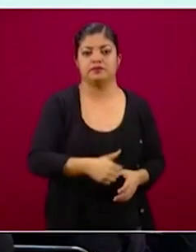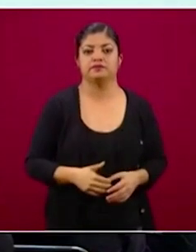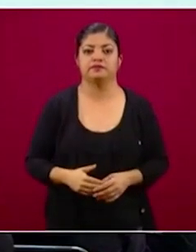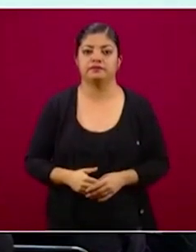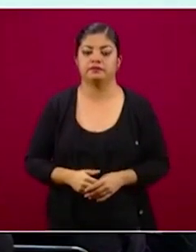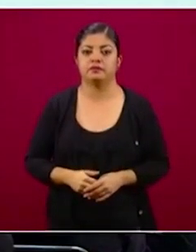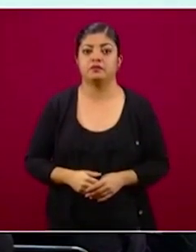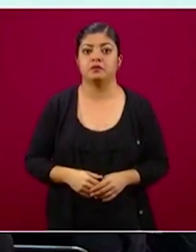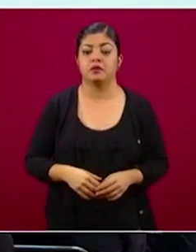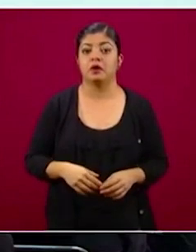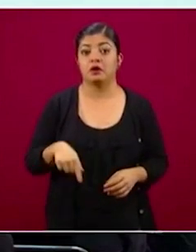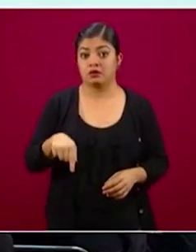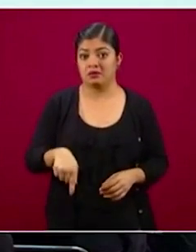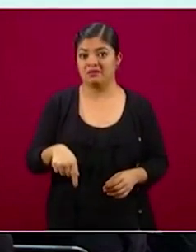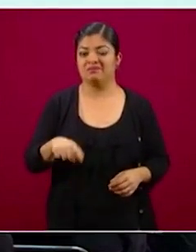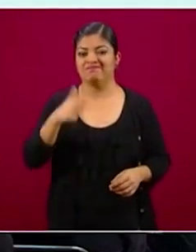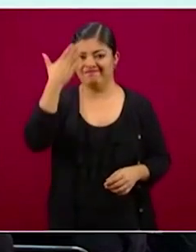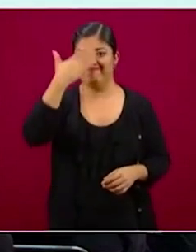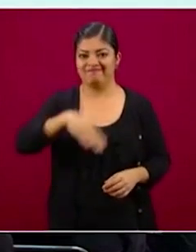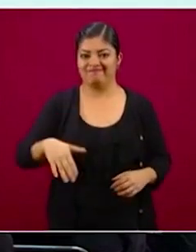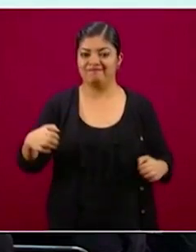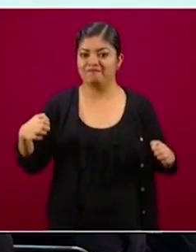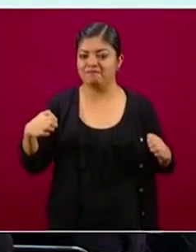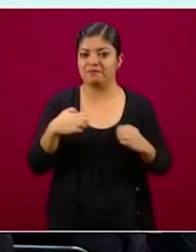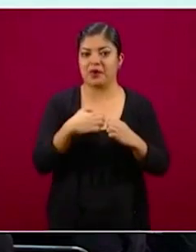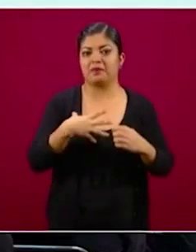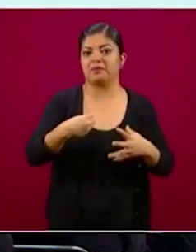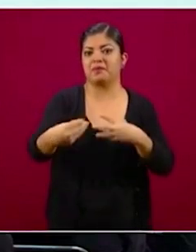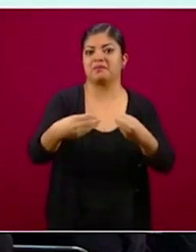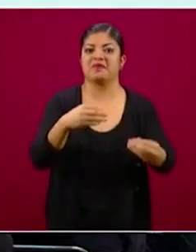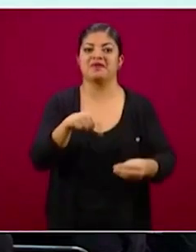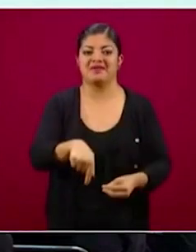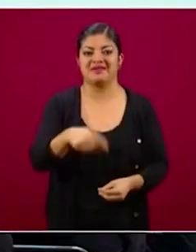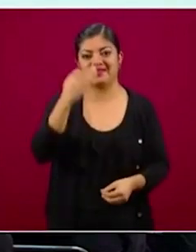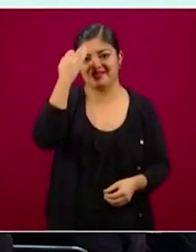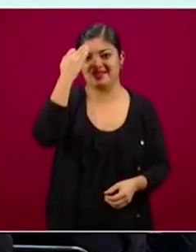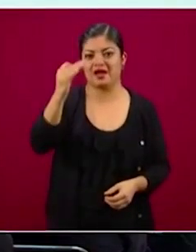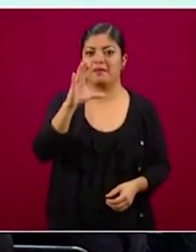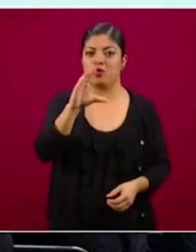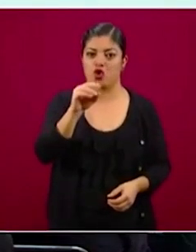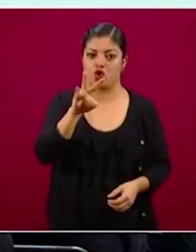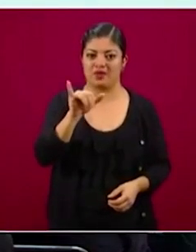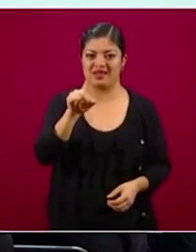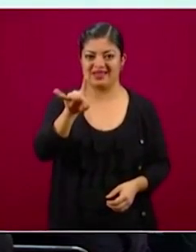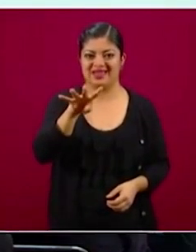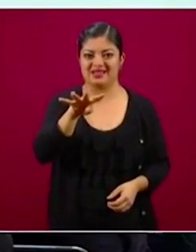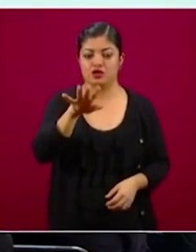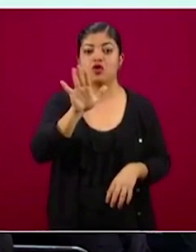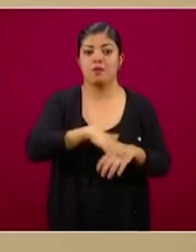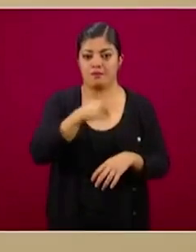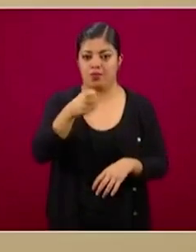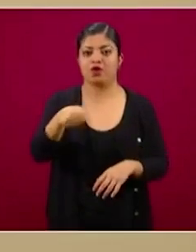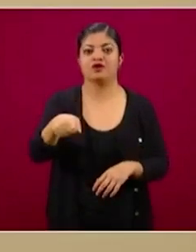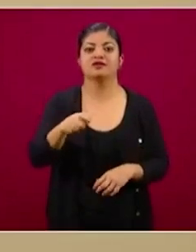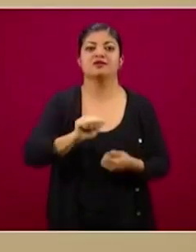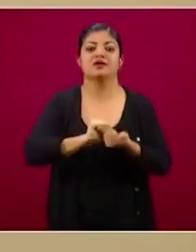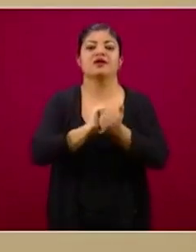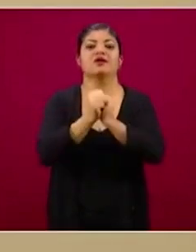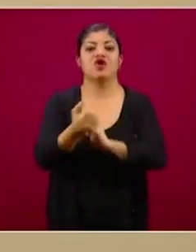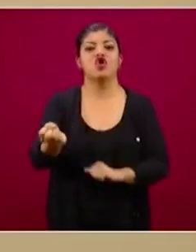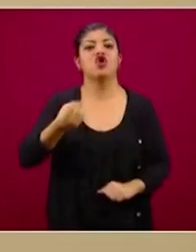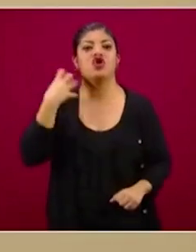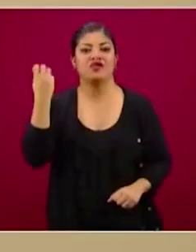Ante la emergencia sanitaria, recordando esto del COVID-19 y por eso surge estas conferencias de bienestar,